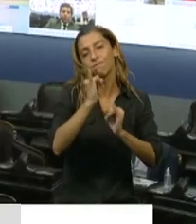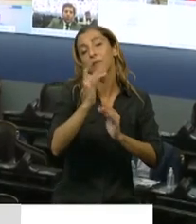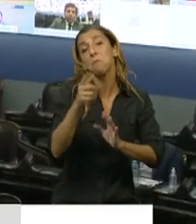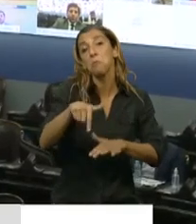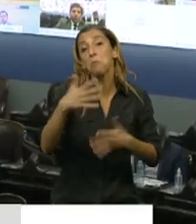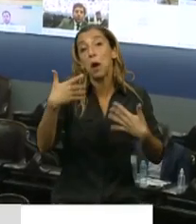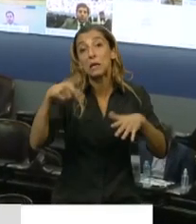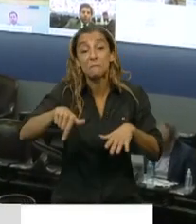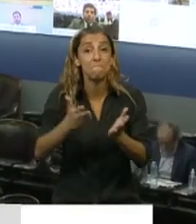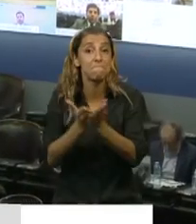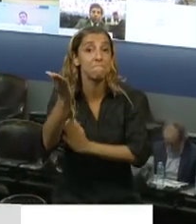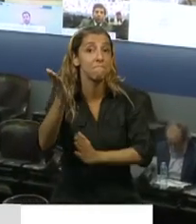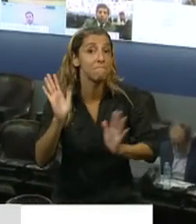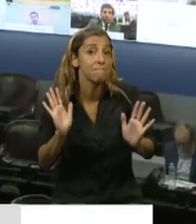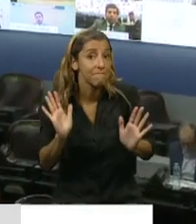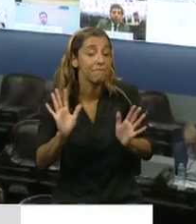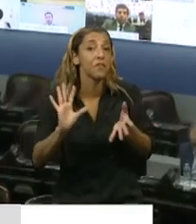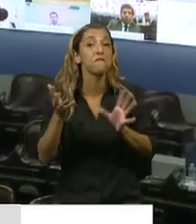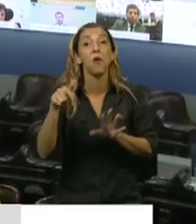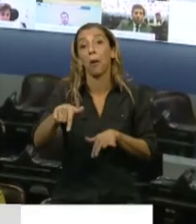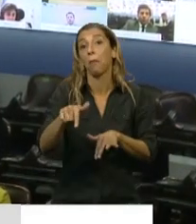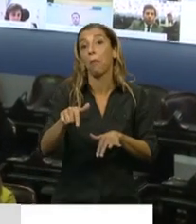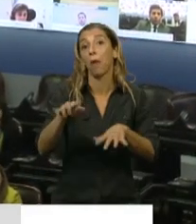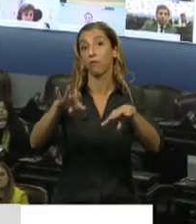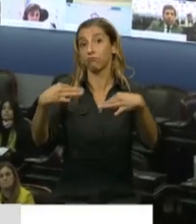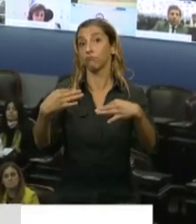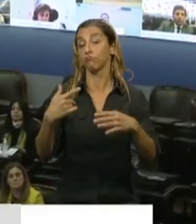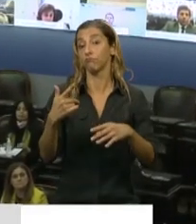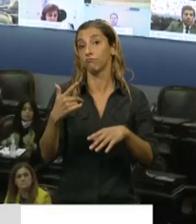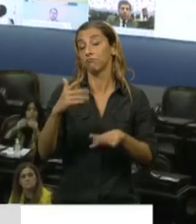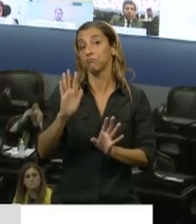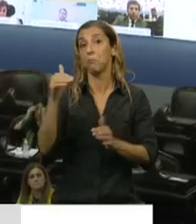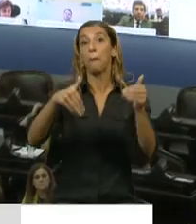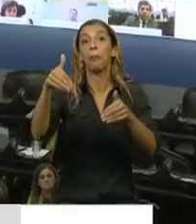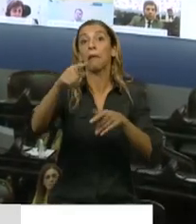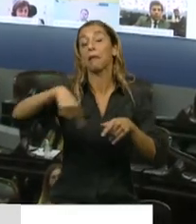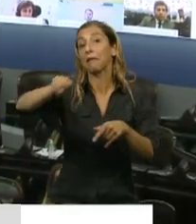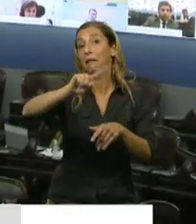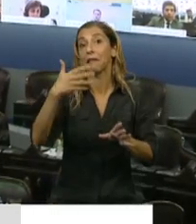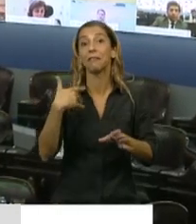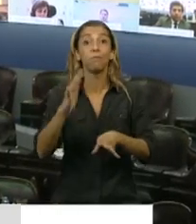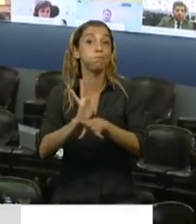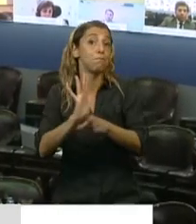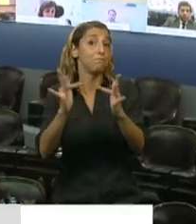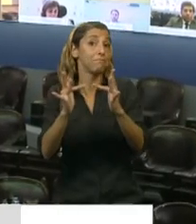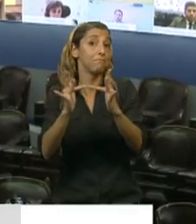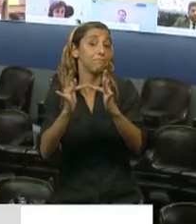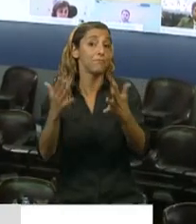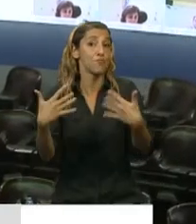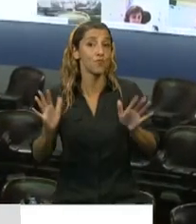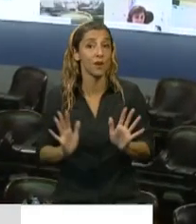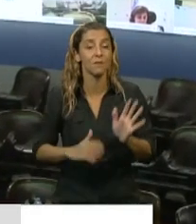de la participación remota, que sobre todo pensando en diputadas y diputados que